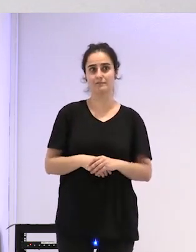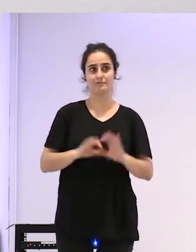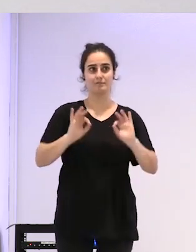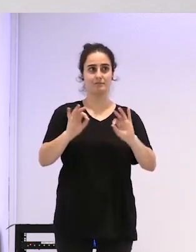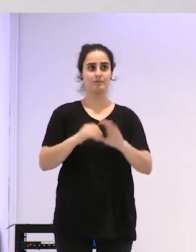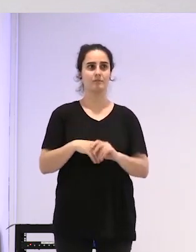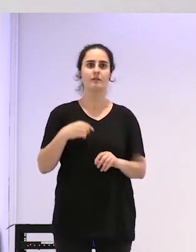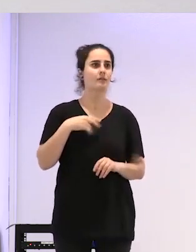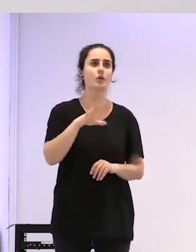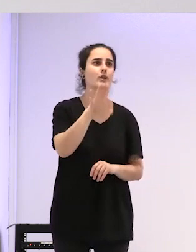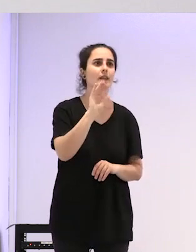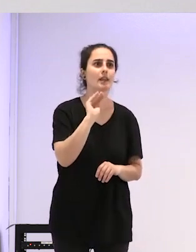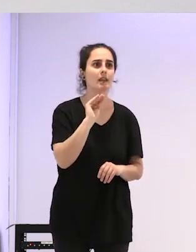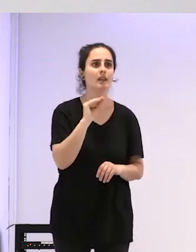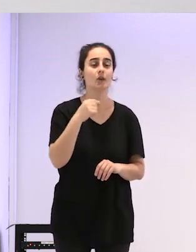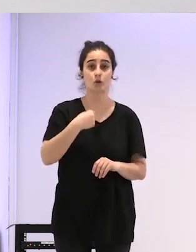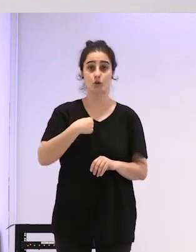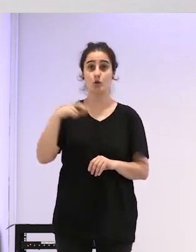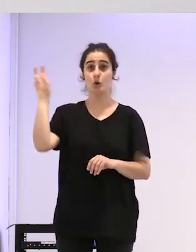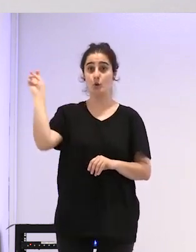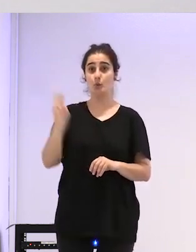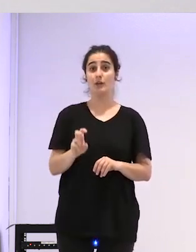que viene hoy de cruces